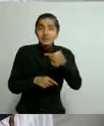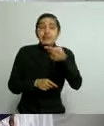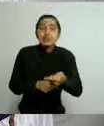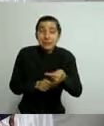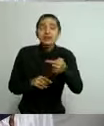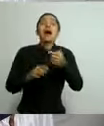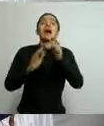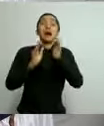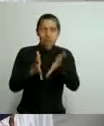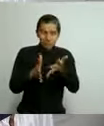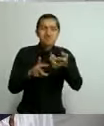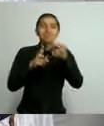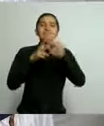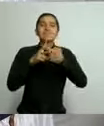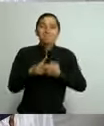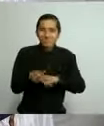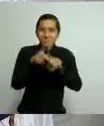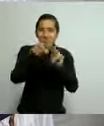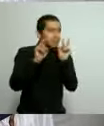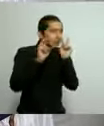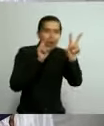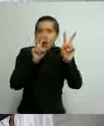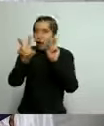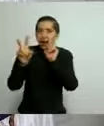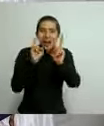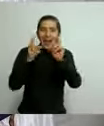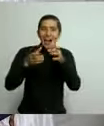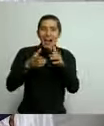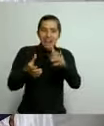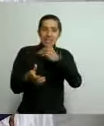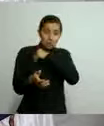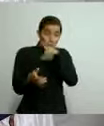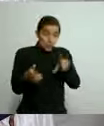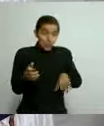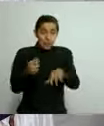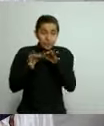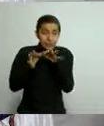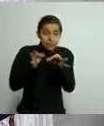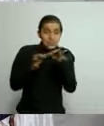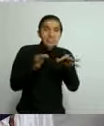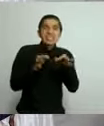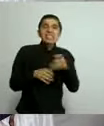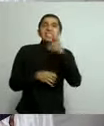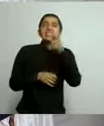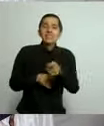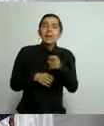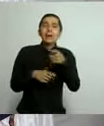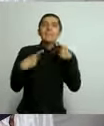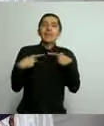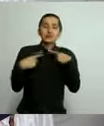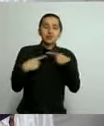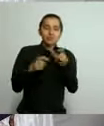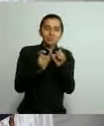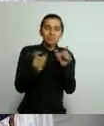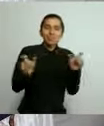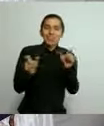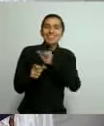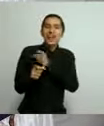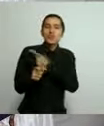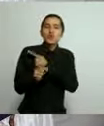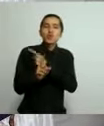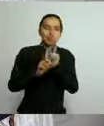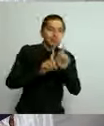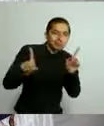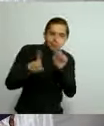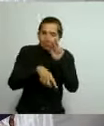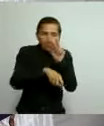empezarán a ver en las calles de los municipios a los guardianes de la salud, que aplicarán medidas